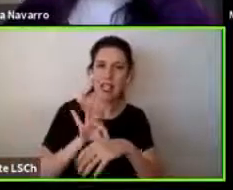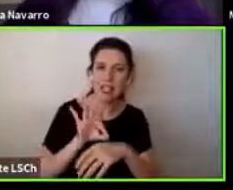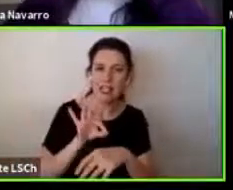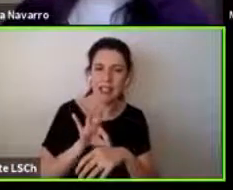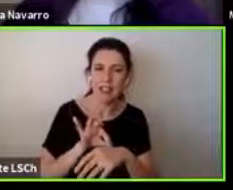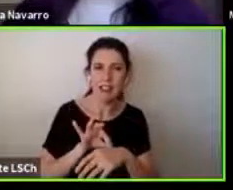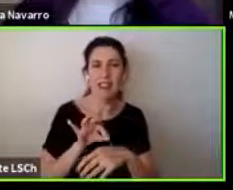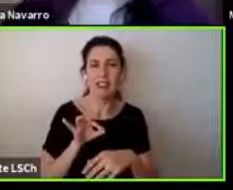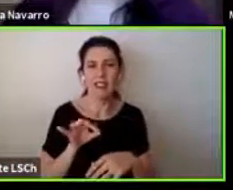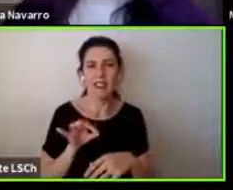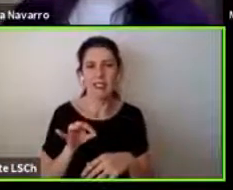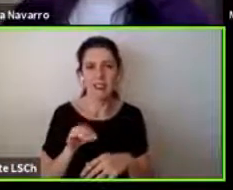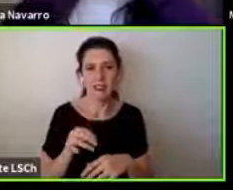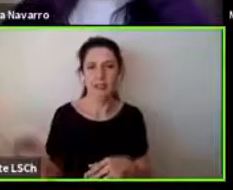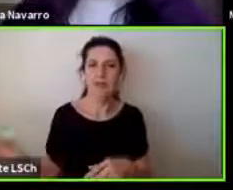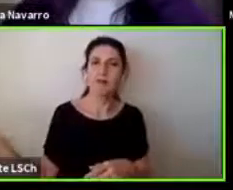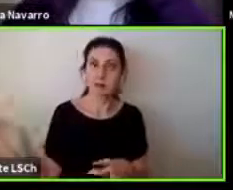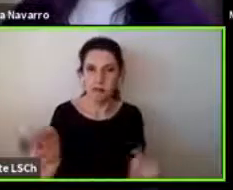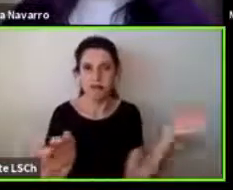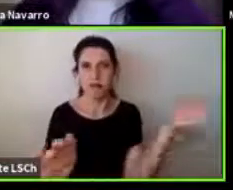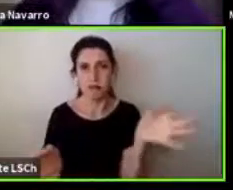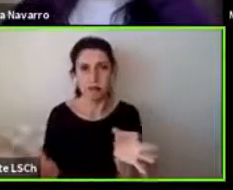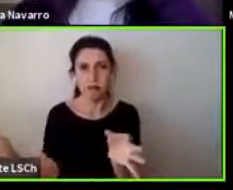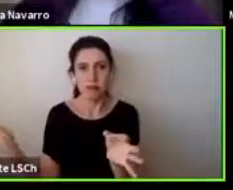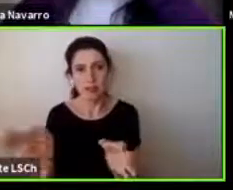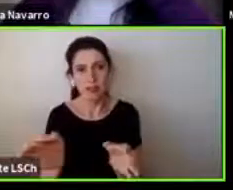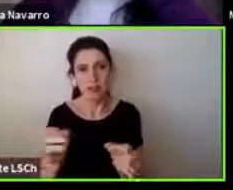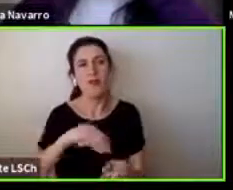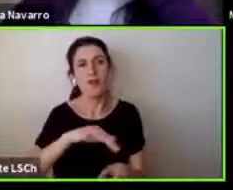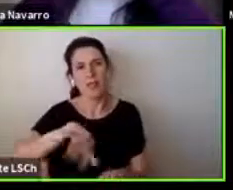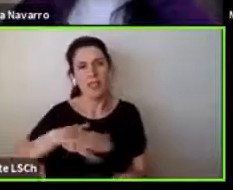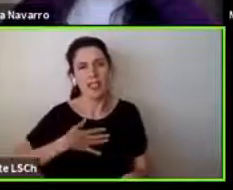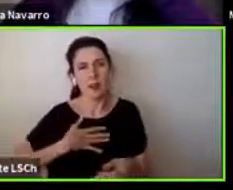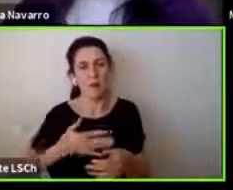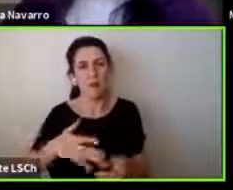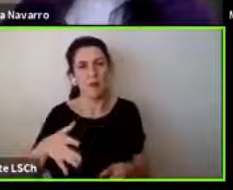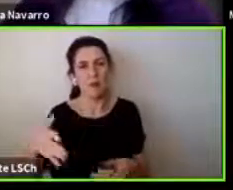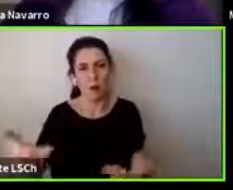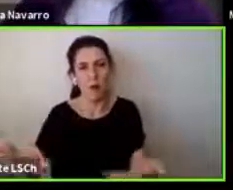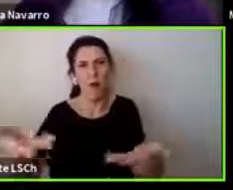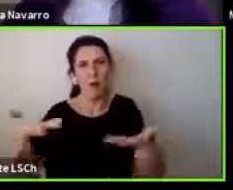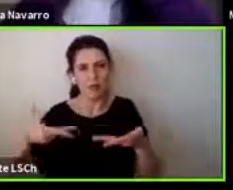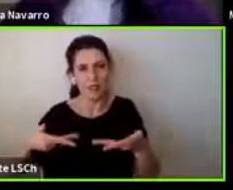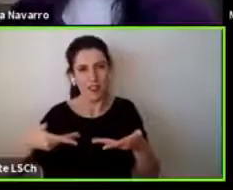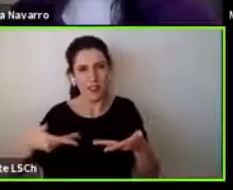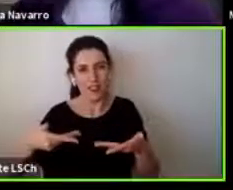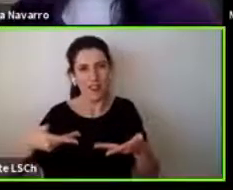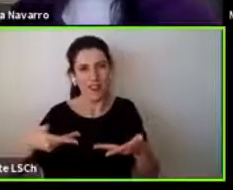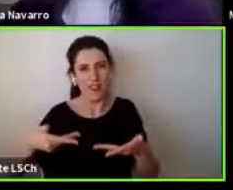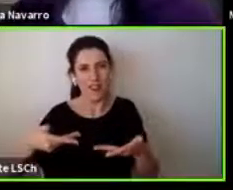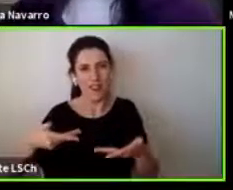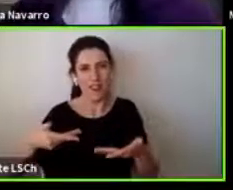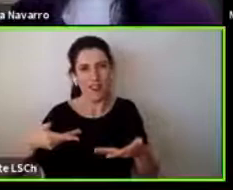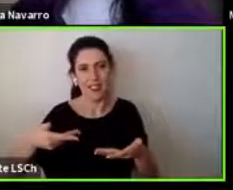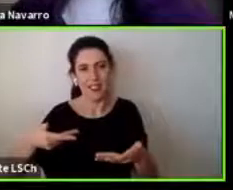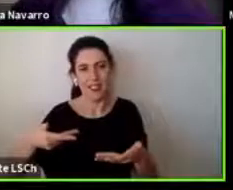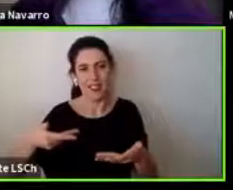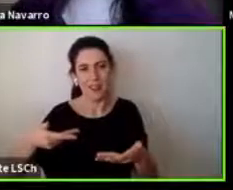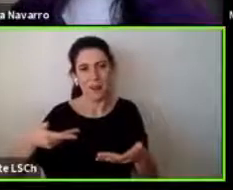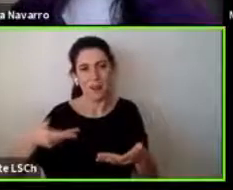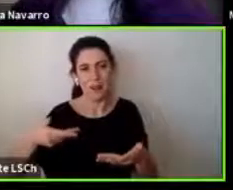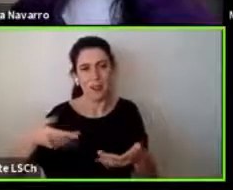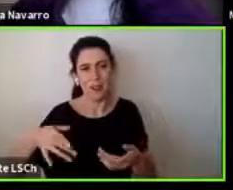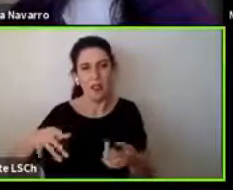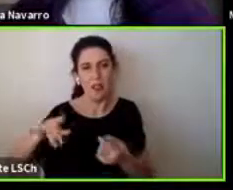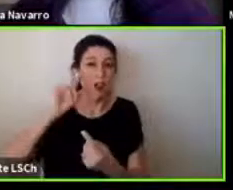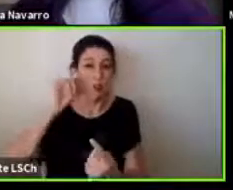nosotros queríamos invitar a esto porque el gran fondo de nuestro de nuestro trabajo es fomentar la perspectiva